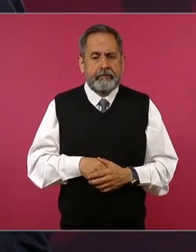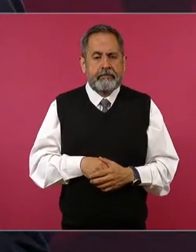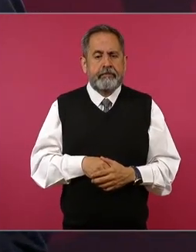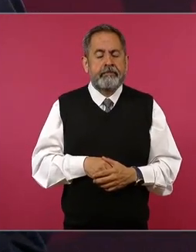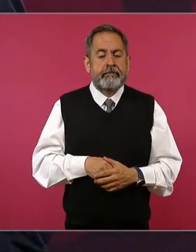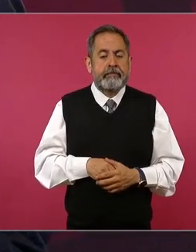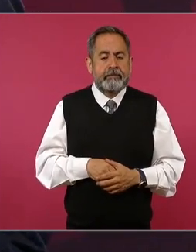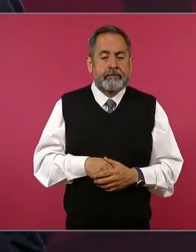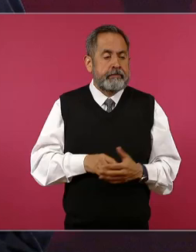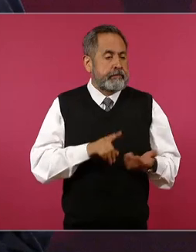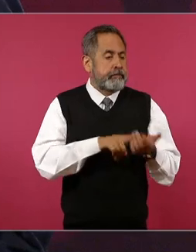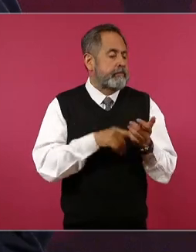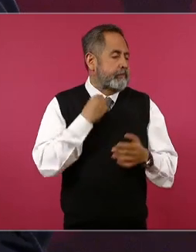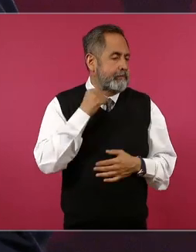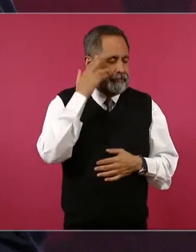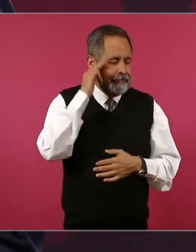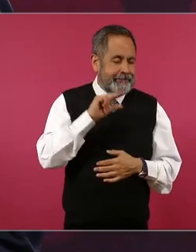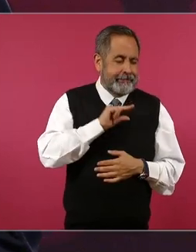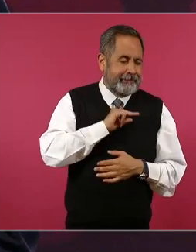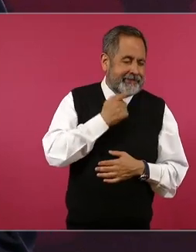en sobornar,